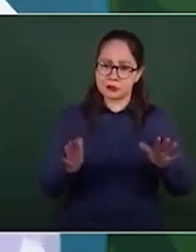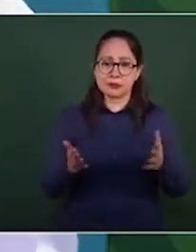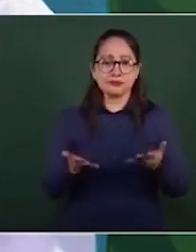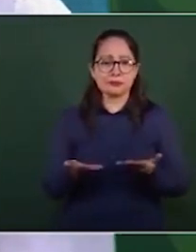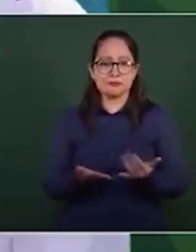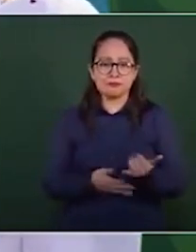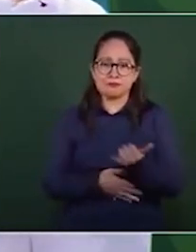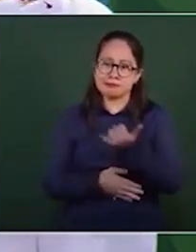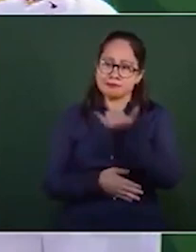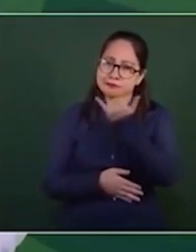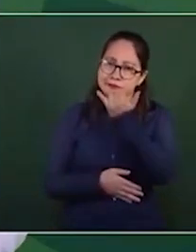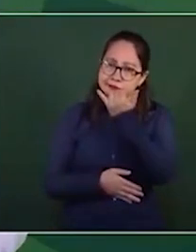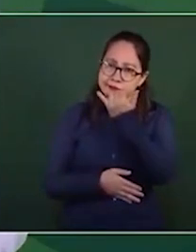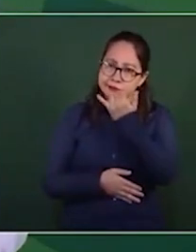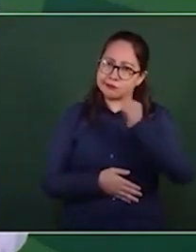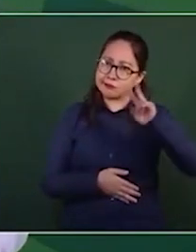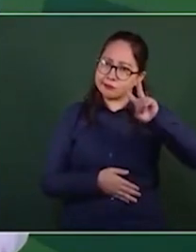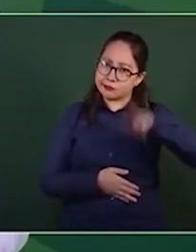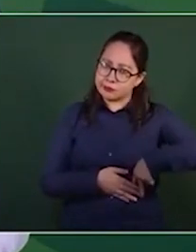bochornosa,